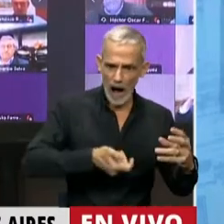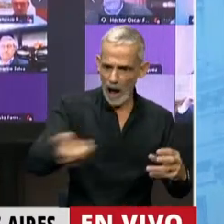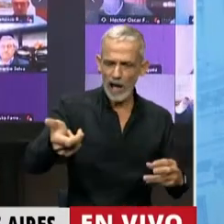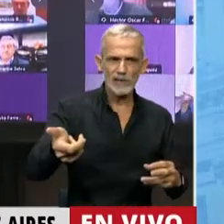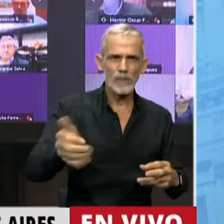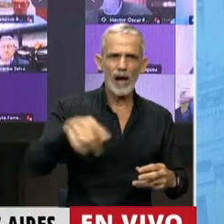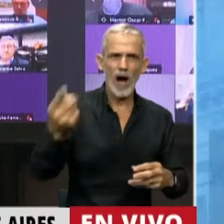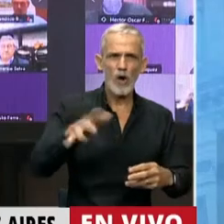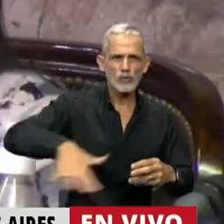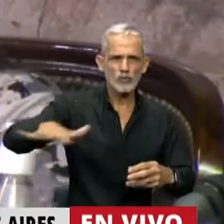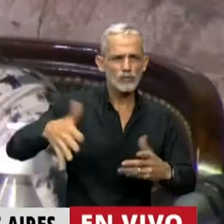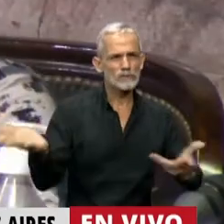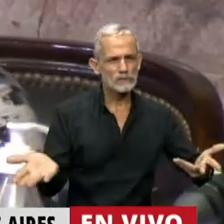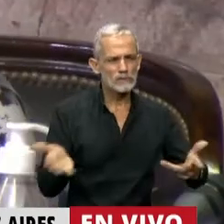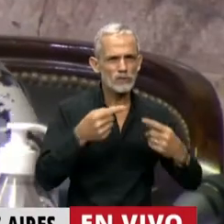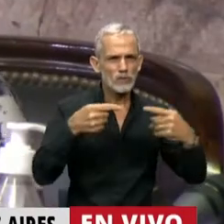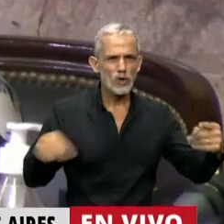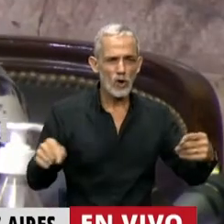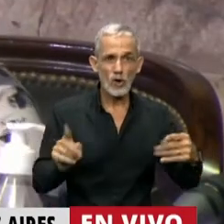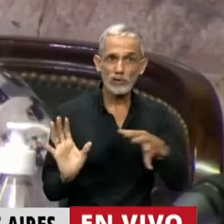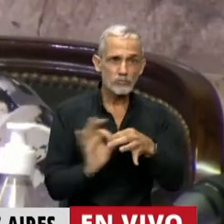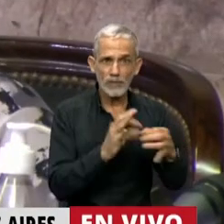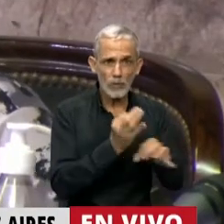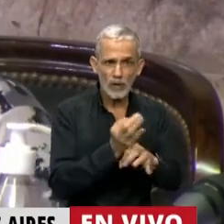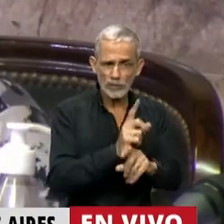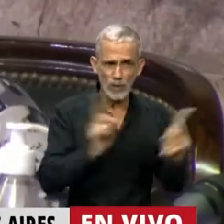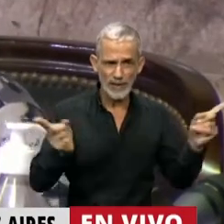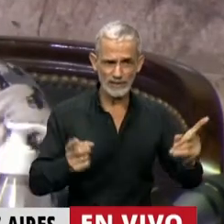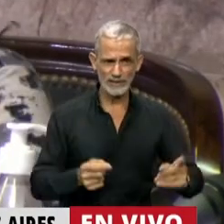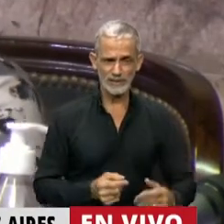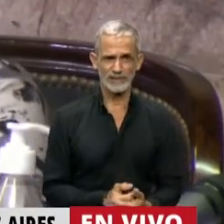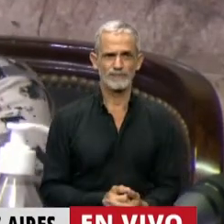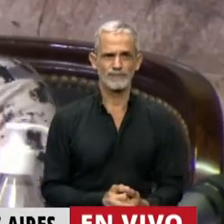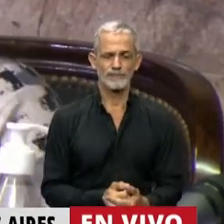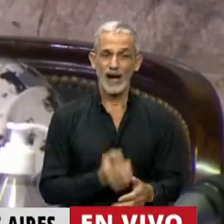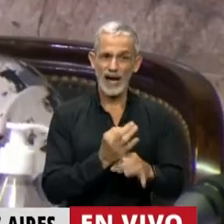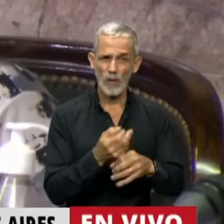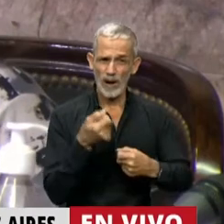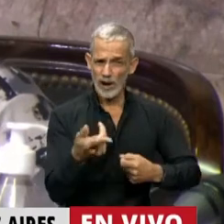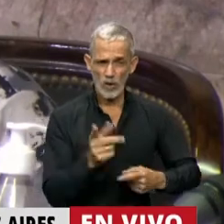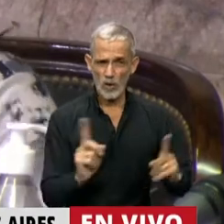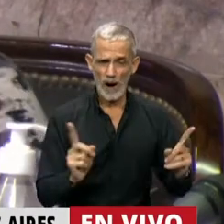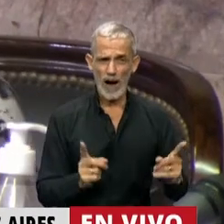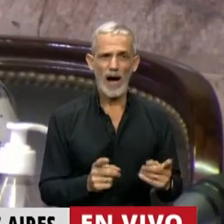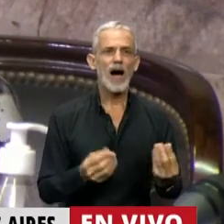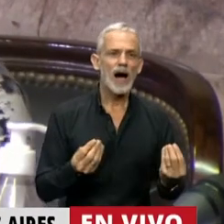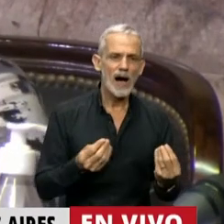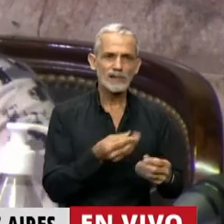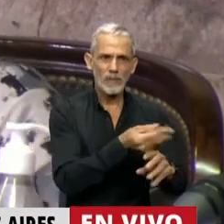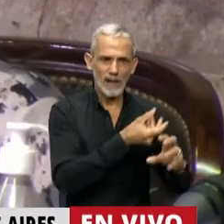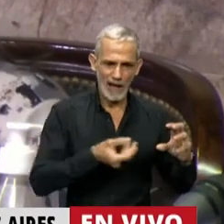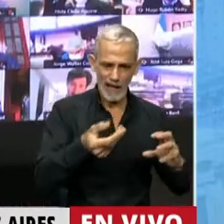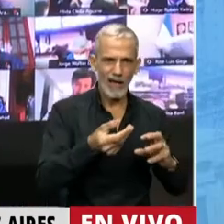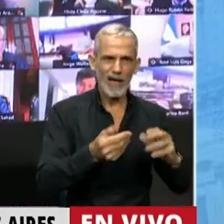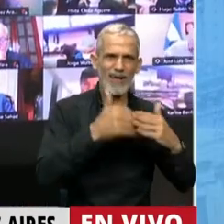recursos a cosas que no van a las escuelas, que no van a esos